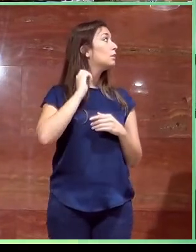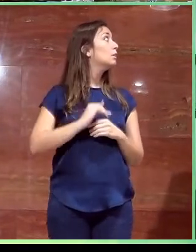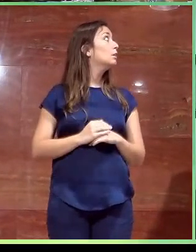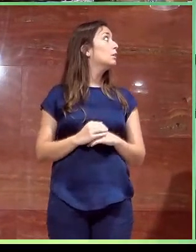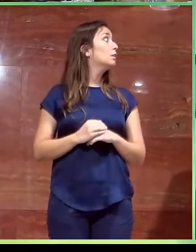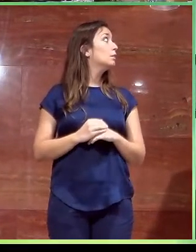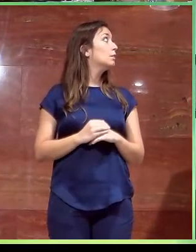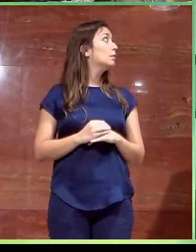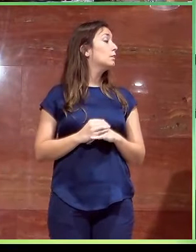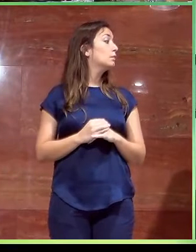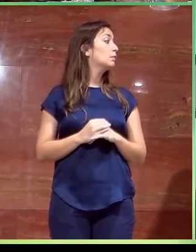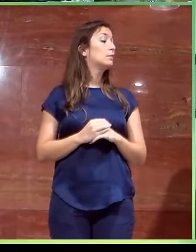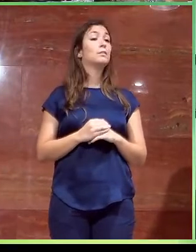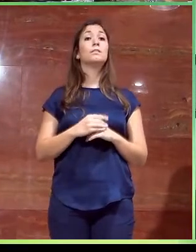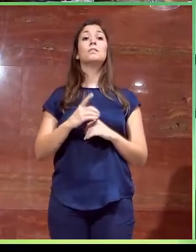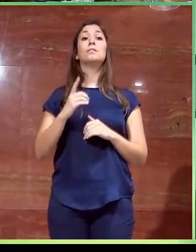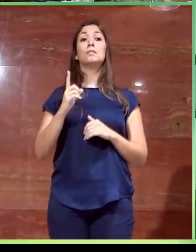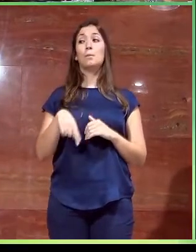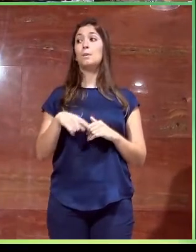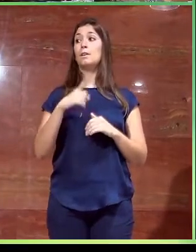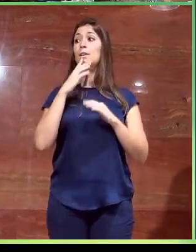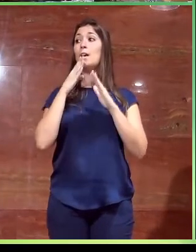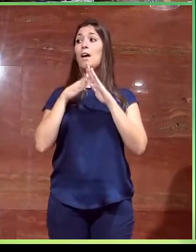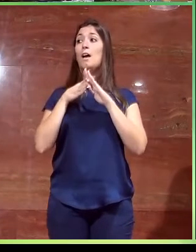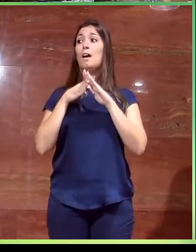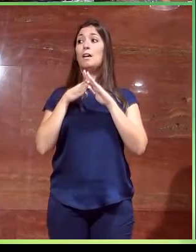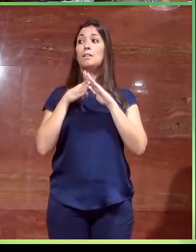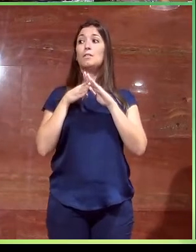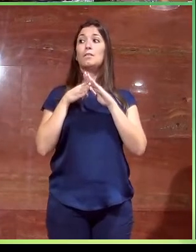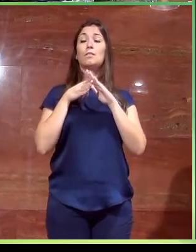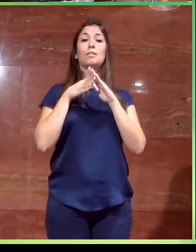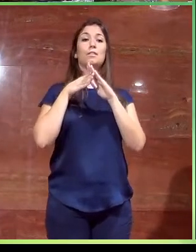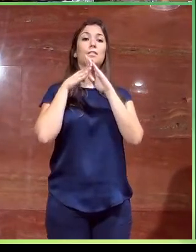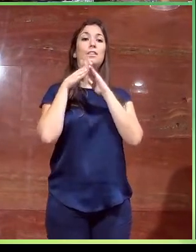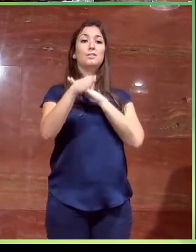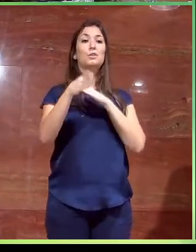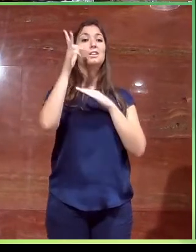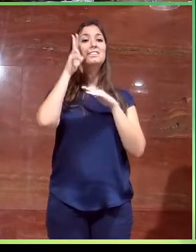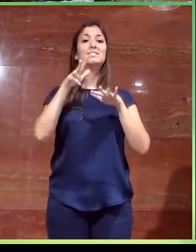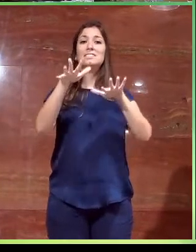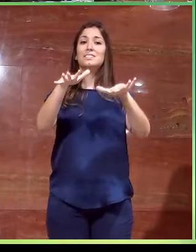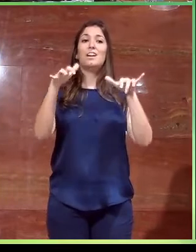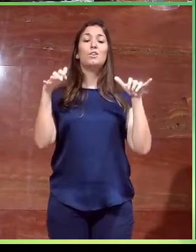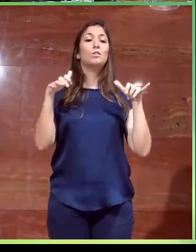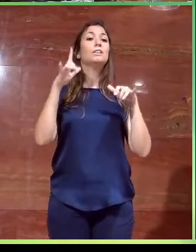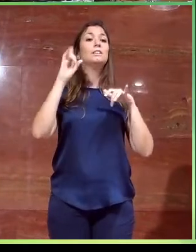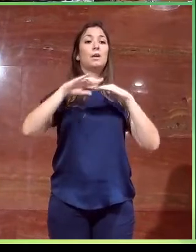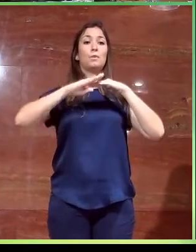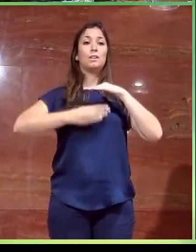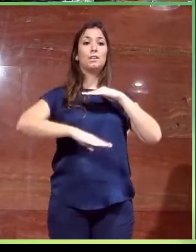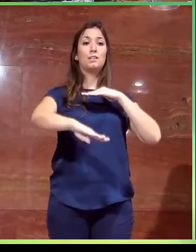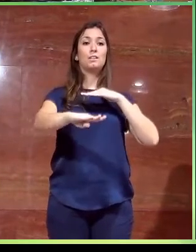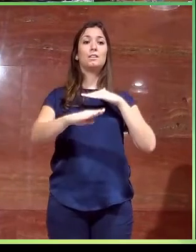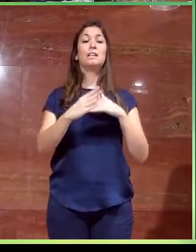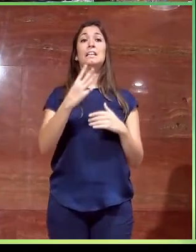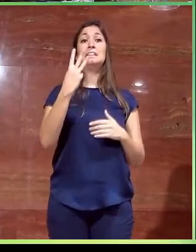y el acceso a este salón, que sería un desnivel de otros